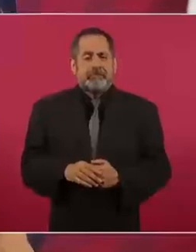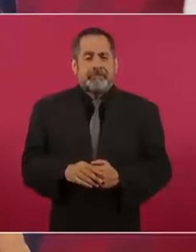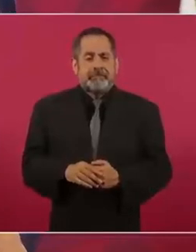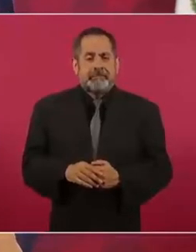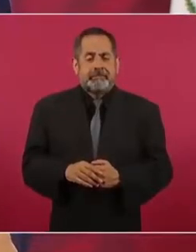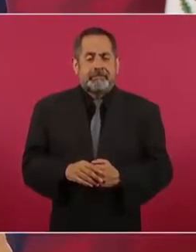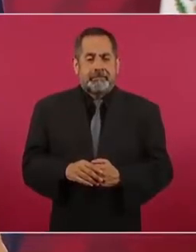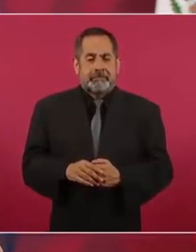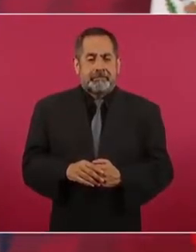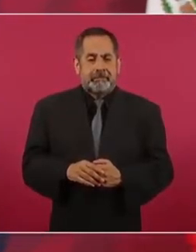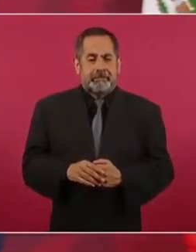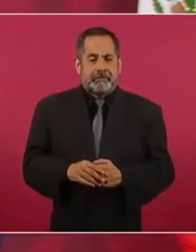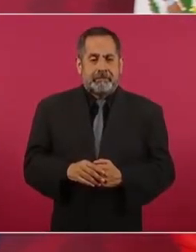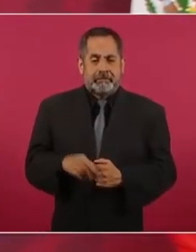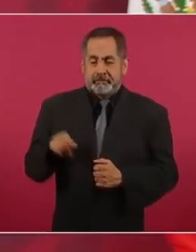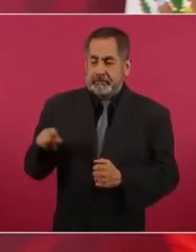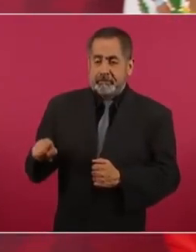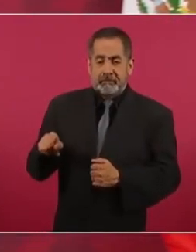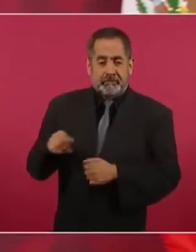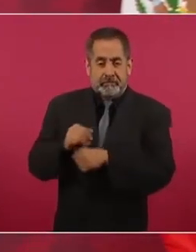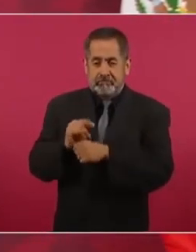de mérito,